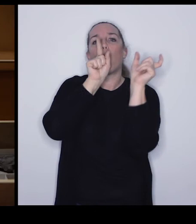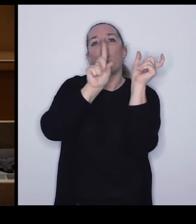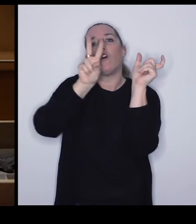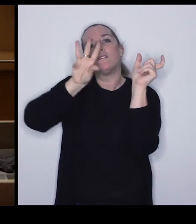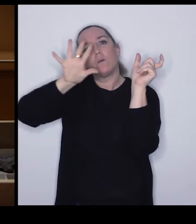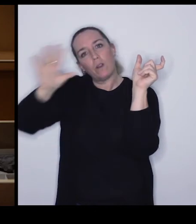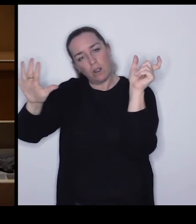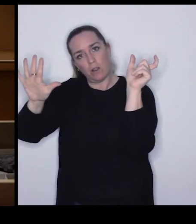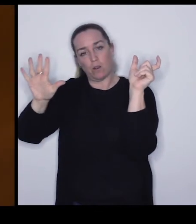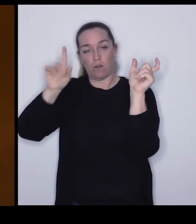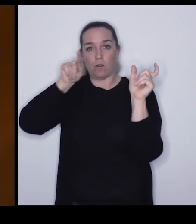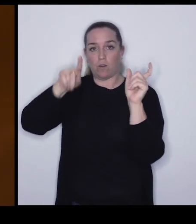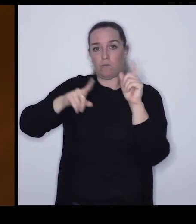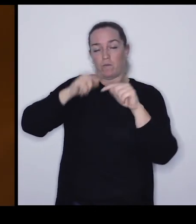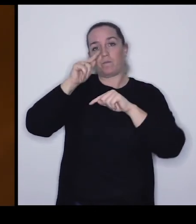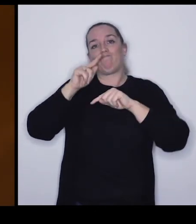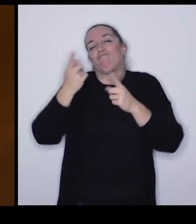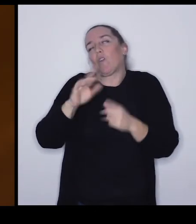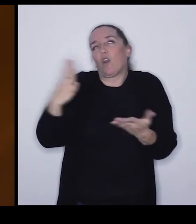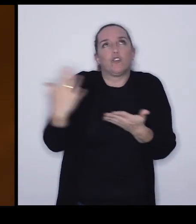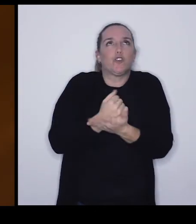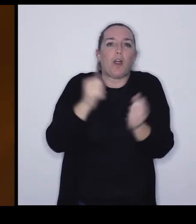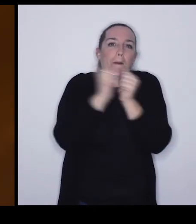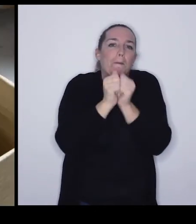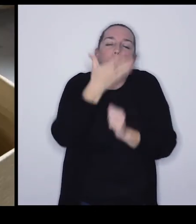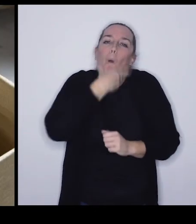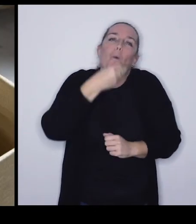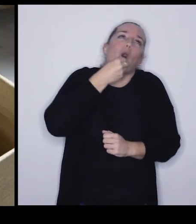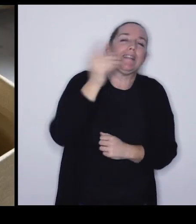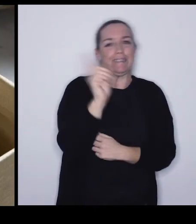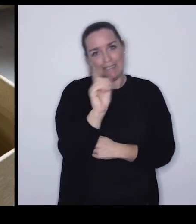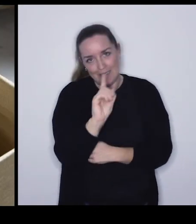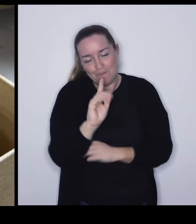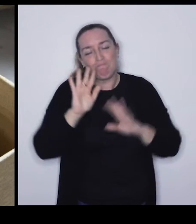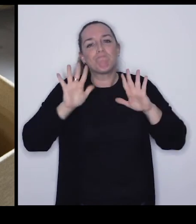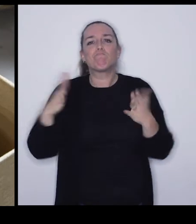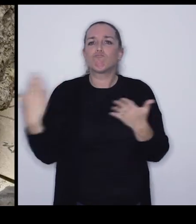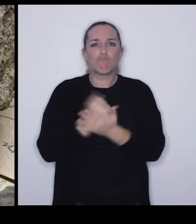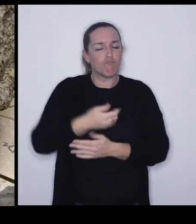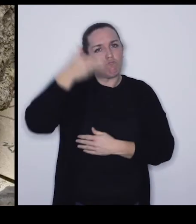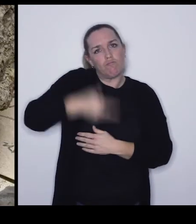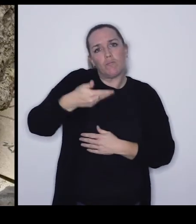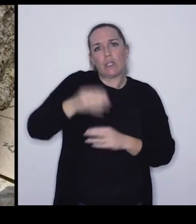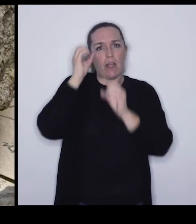poniendo correlativamente... ...no todas las piezas son bonitas... ...pero todas tienen un interés...